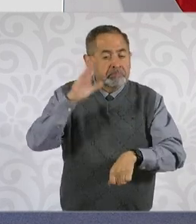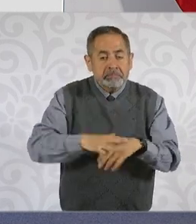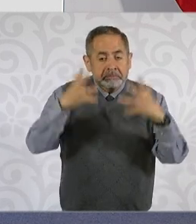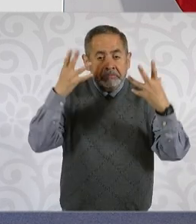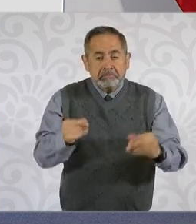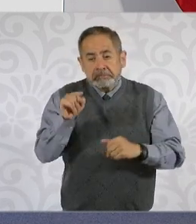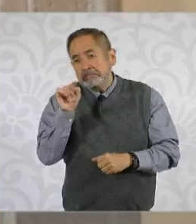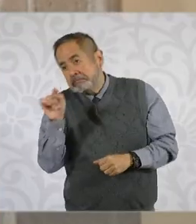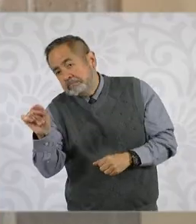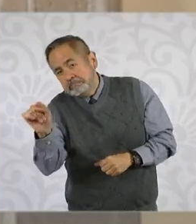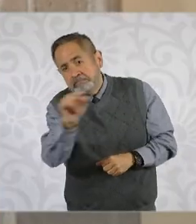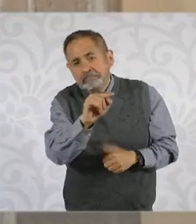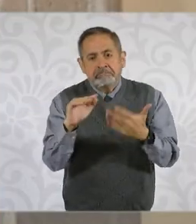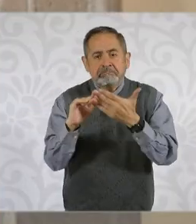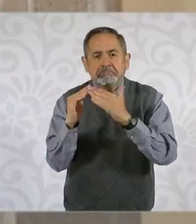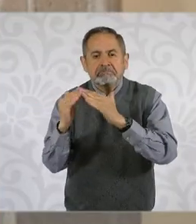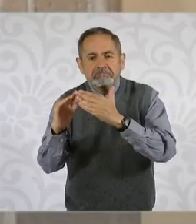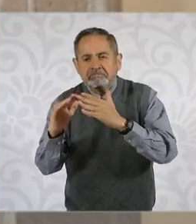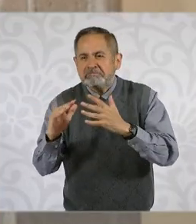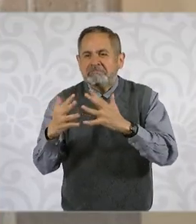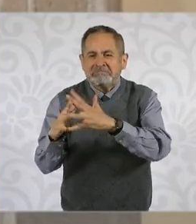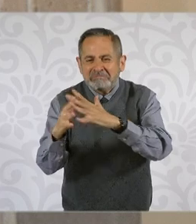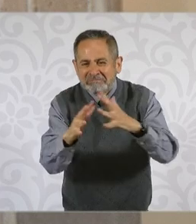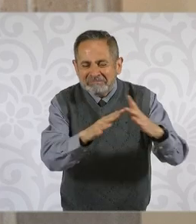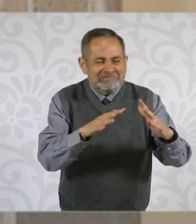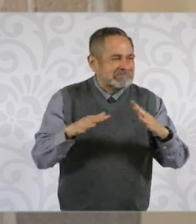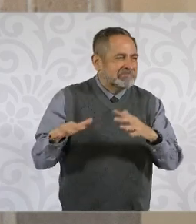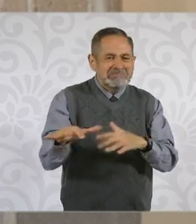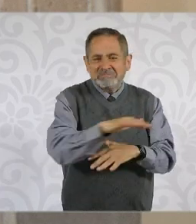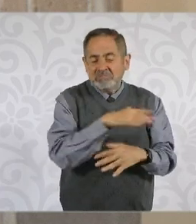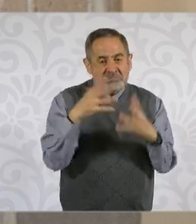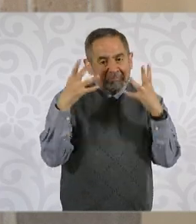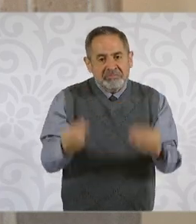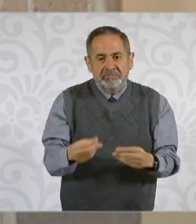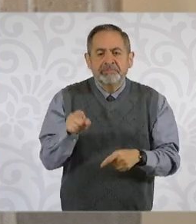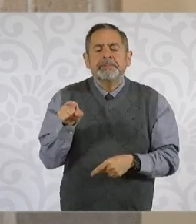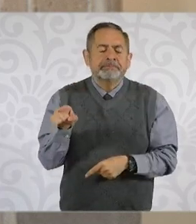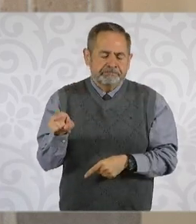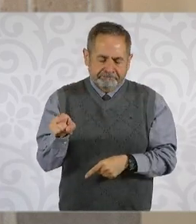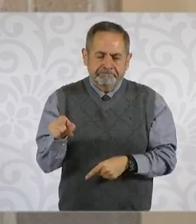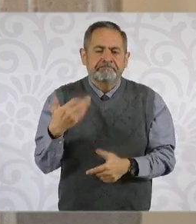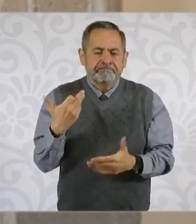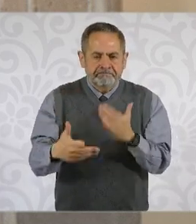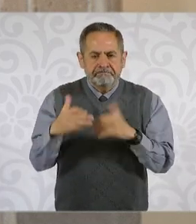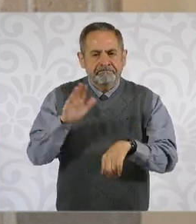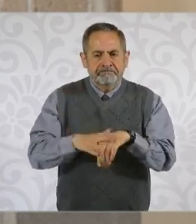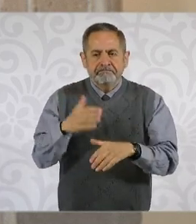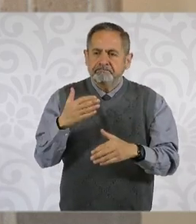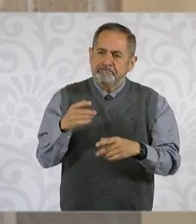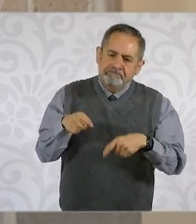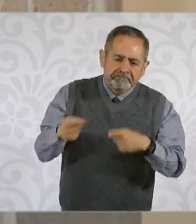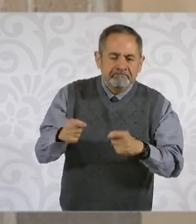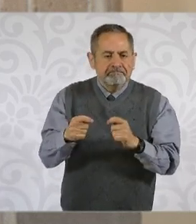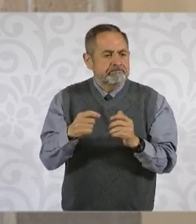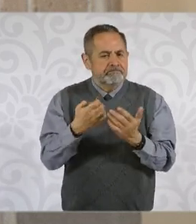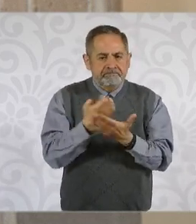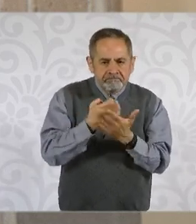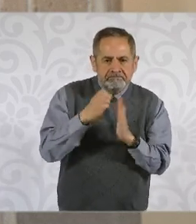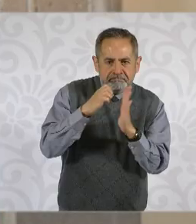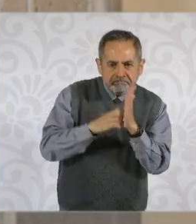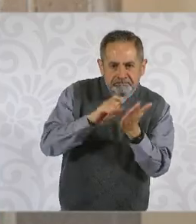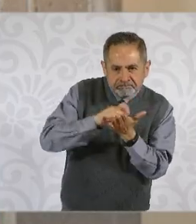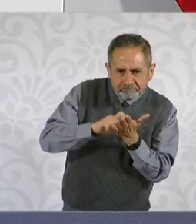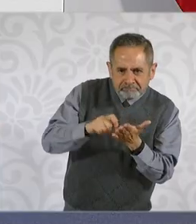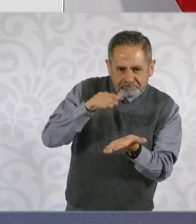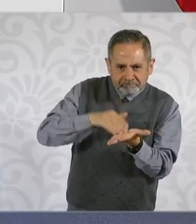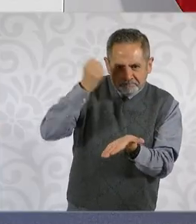tamaño, tanto en valor absoluto de número de viviendas sin títulos de propiedad, pero también proporcionalmente